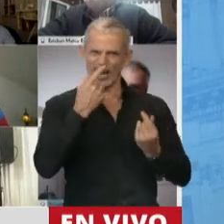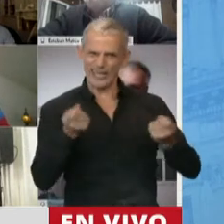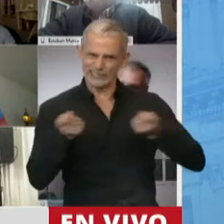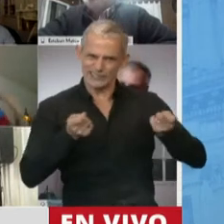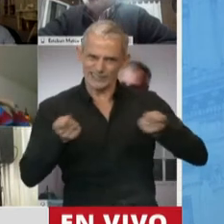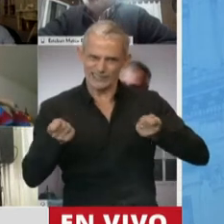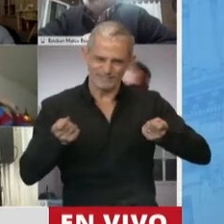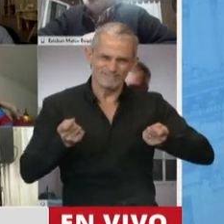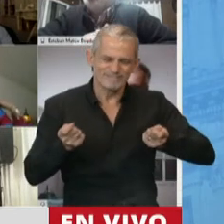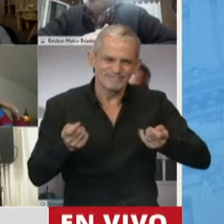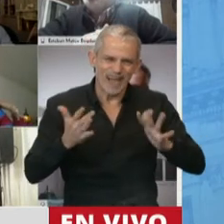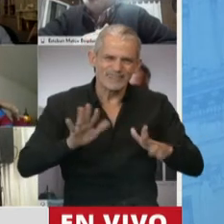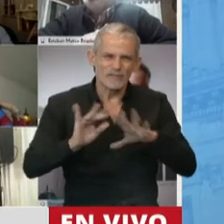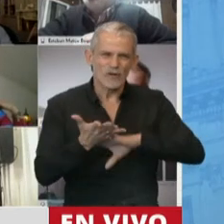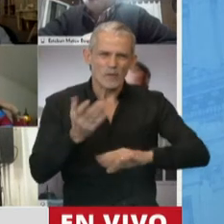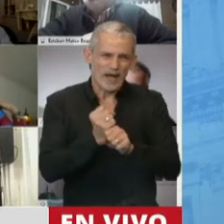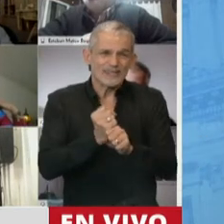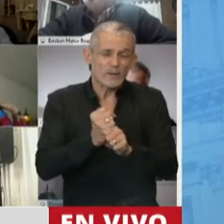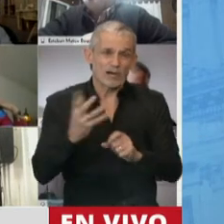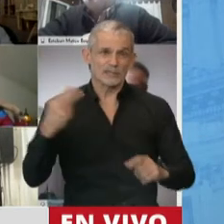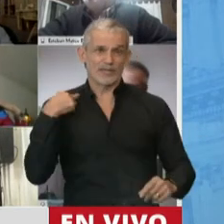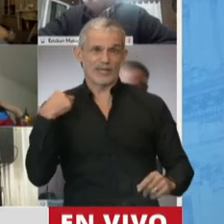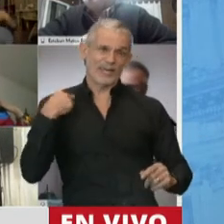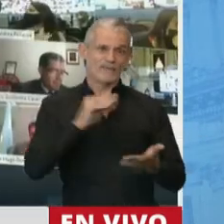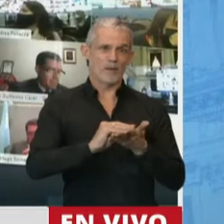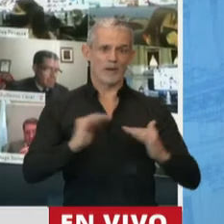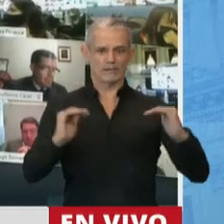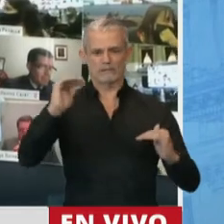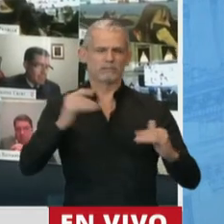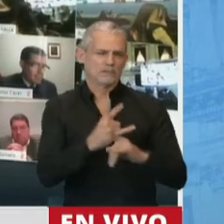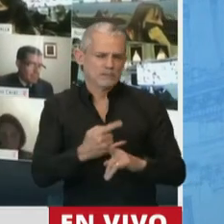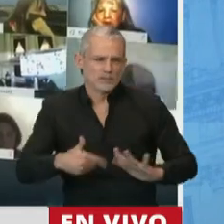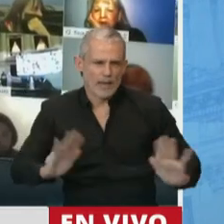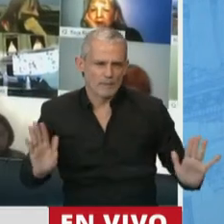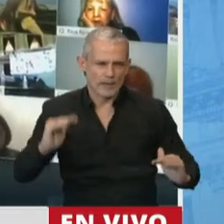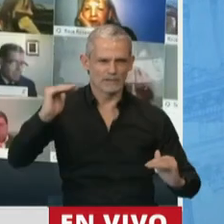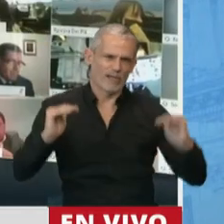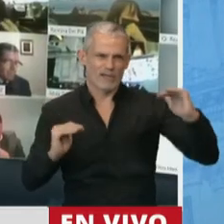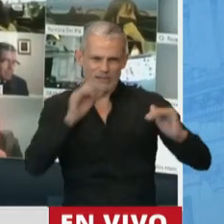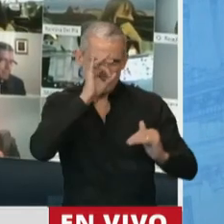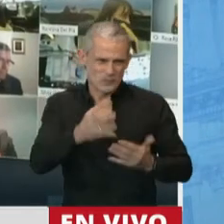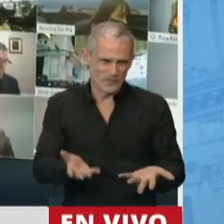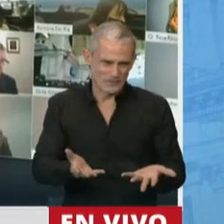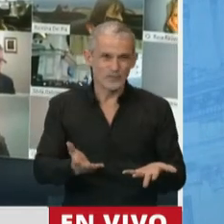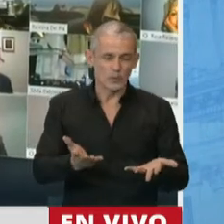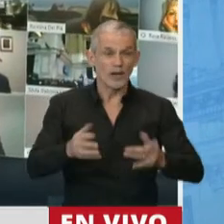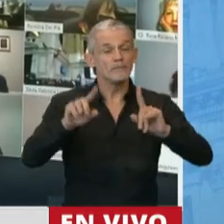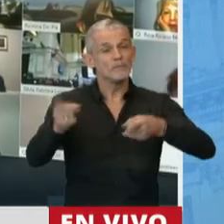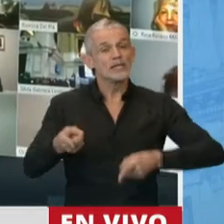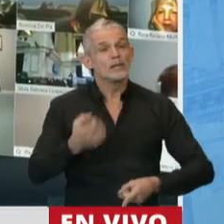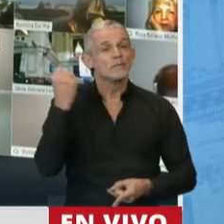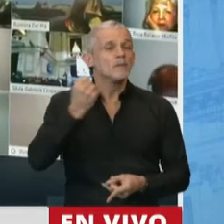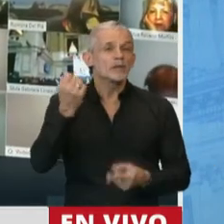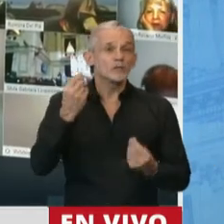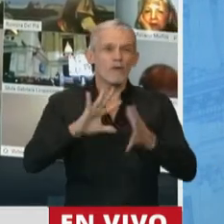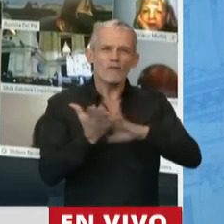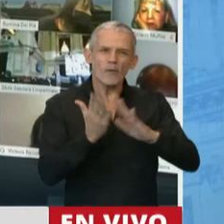esa vinculación de trabajo entre empleador y trabajador, subyaciendo. Y que también, por otro lado, esta